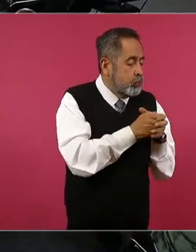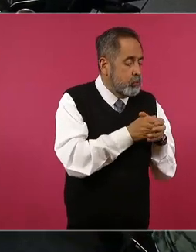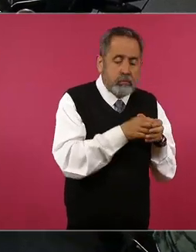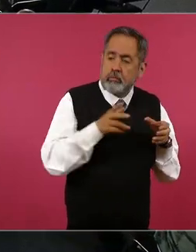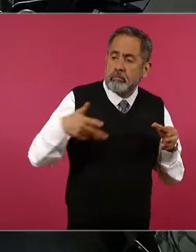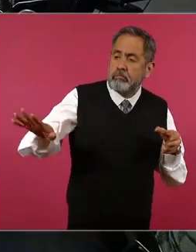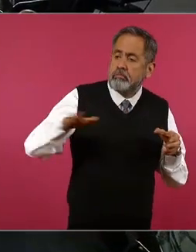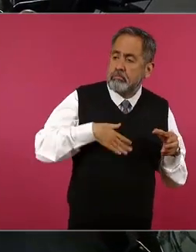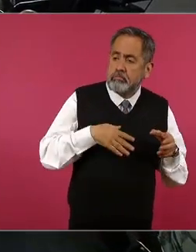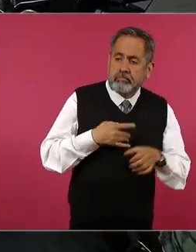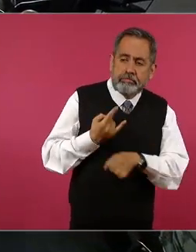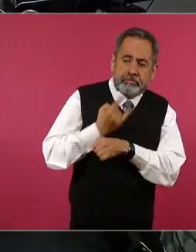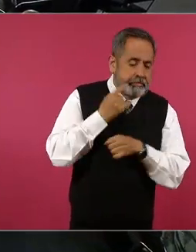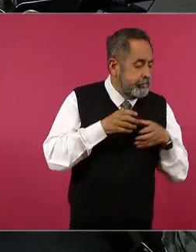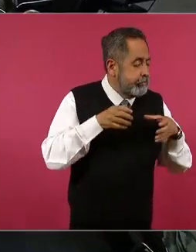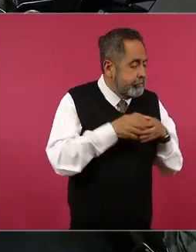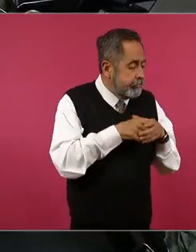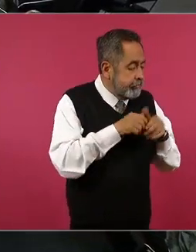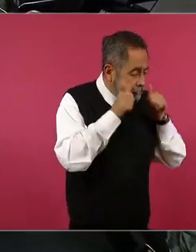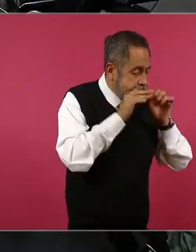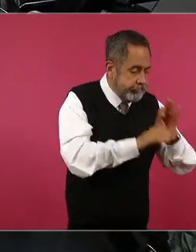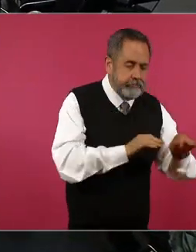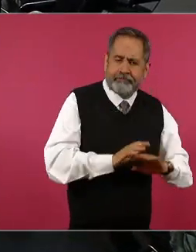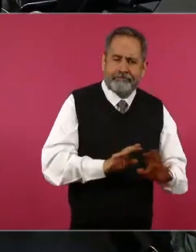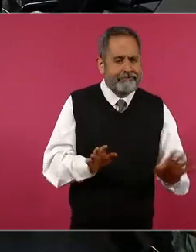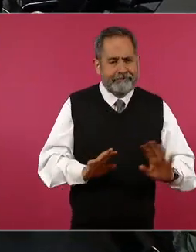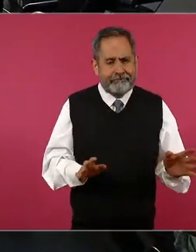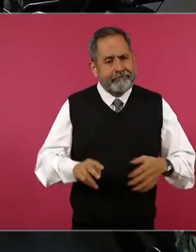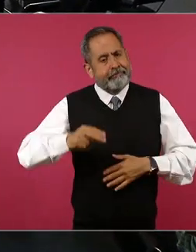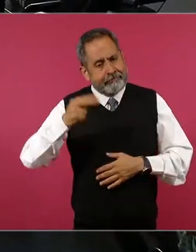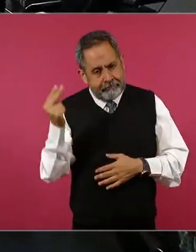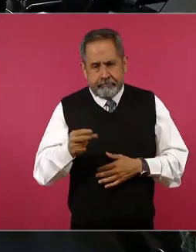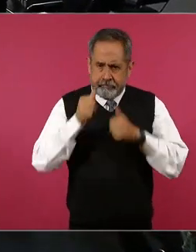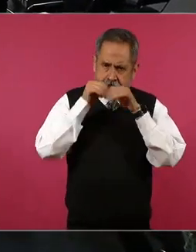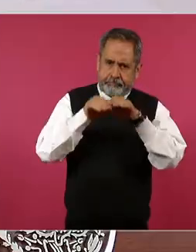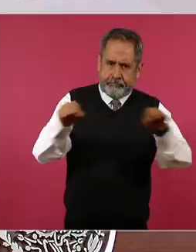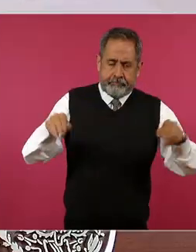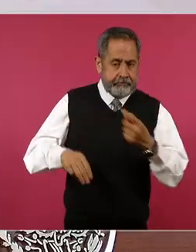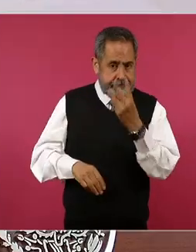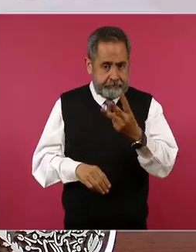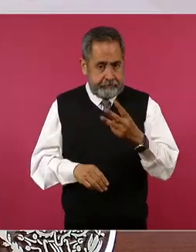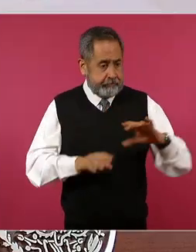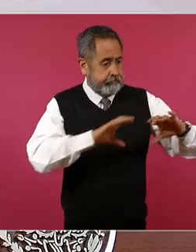Y necesitamos que el Poder Judicial y todos los poderes, los tres,